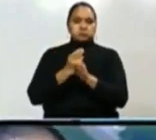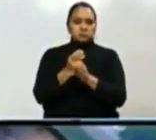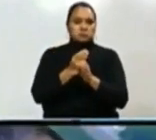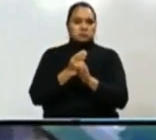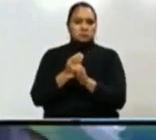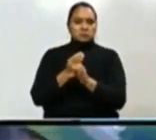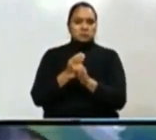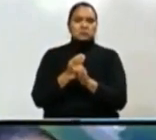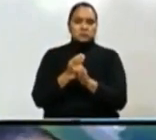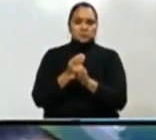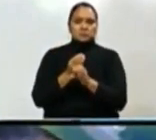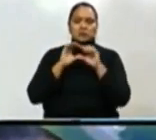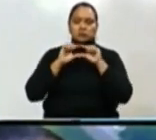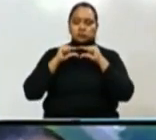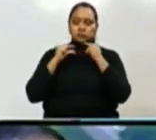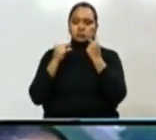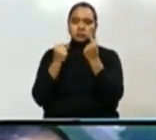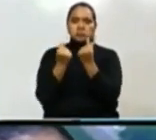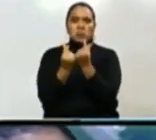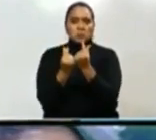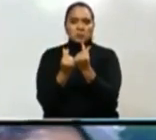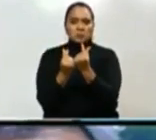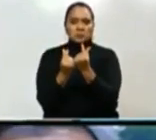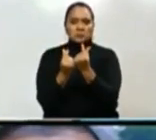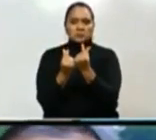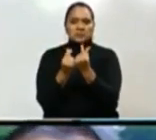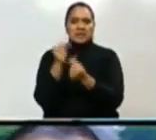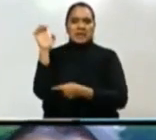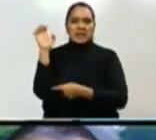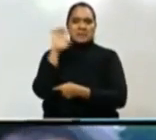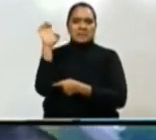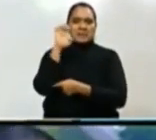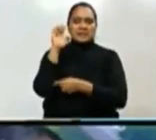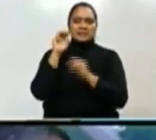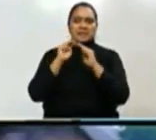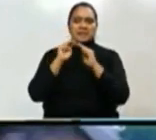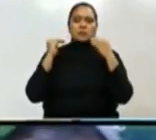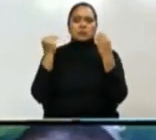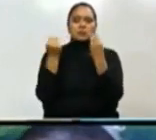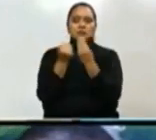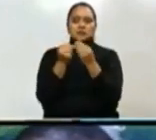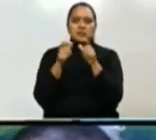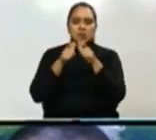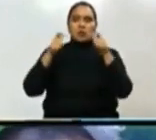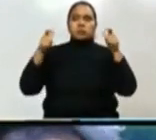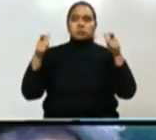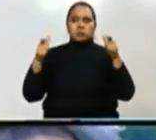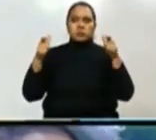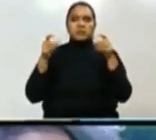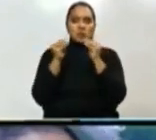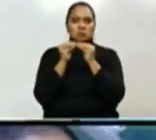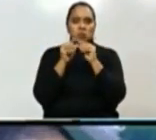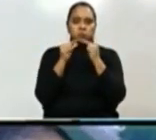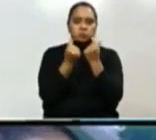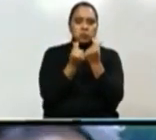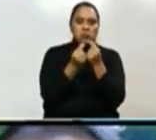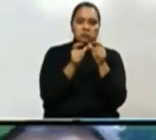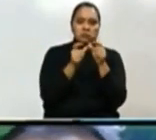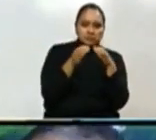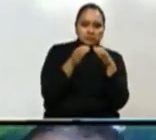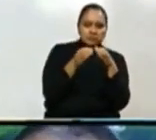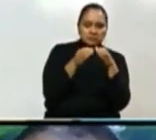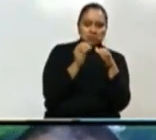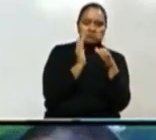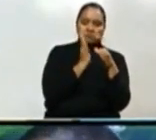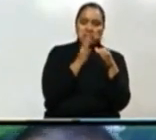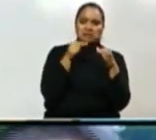blindado con una comisión de emergencia municipal ampliada, le llamamos, porque además de la comisión que